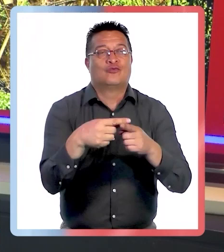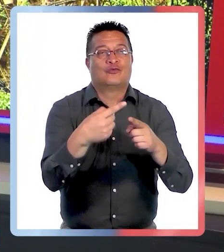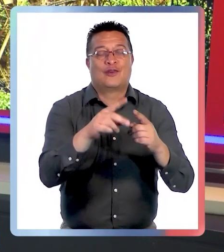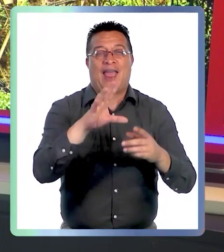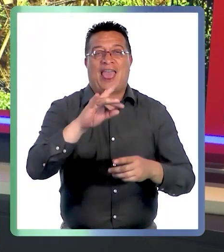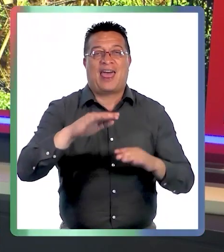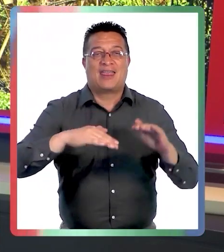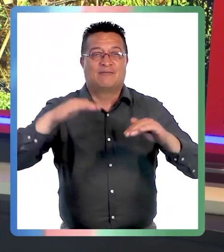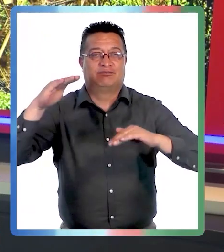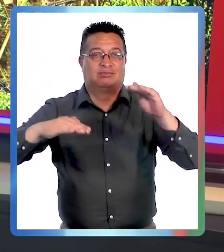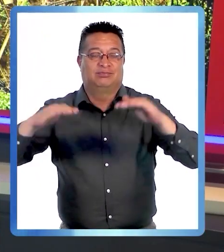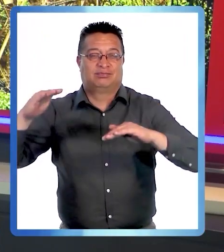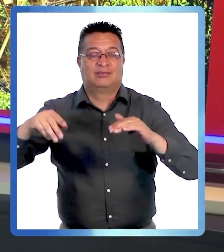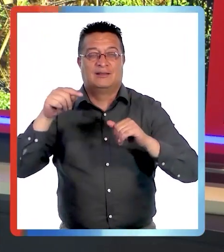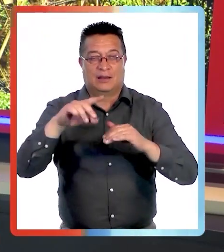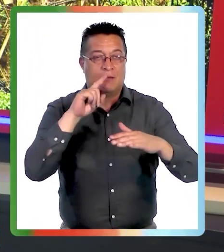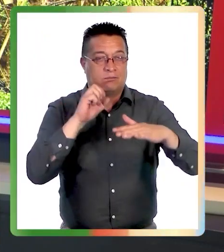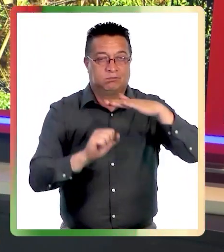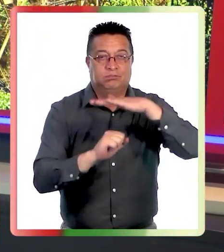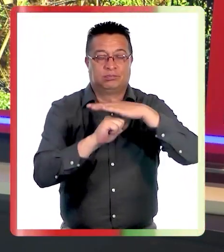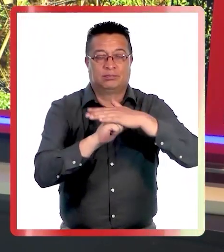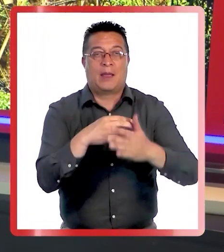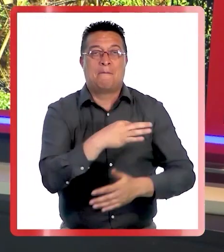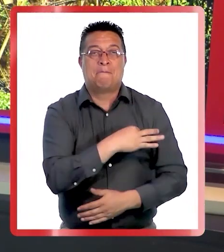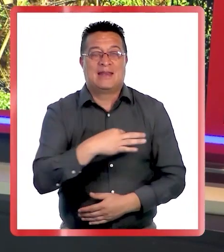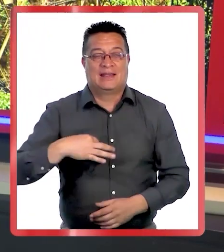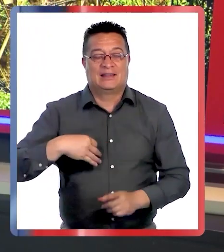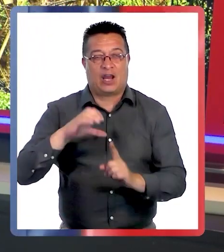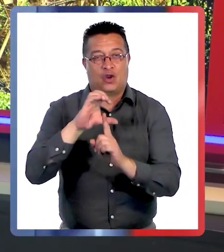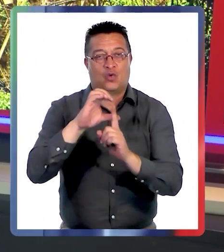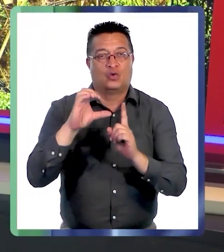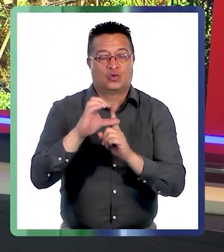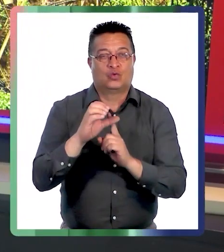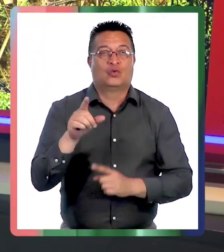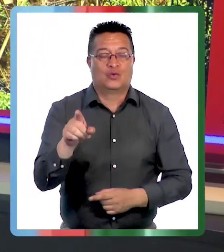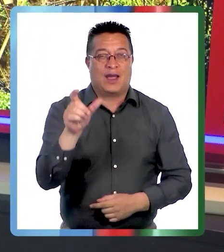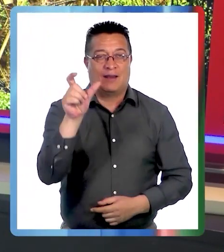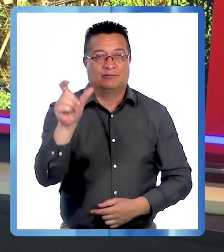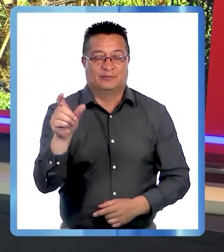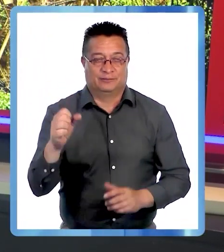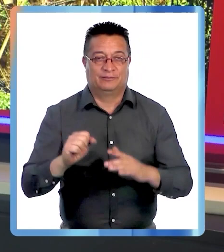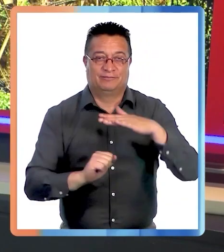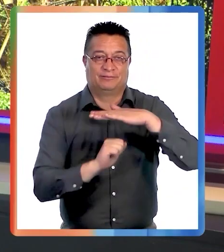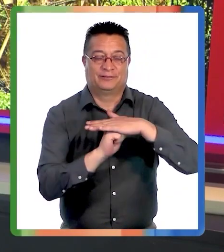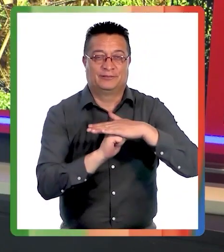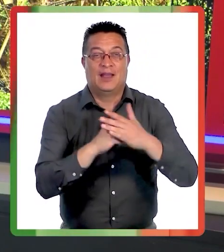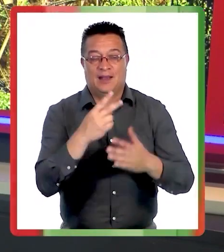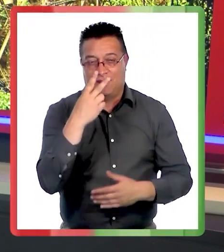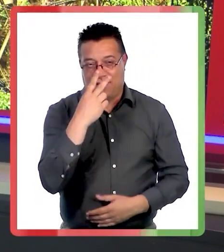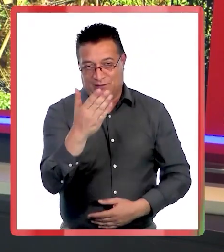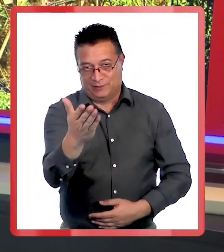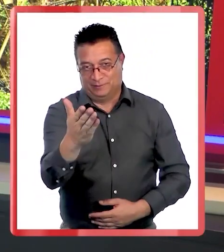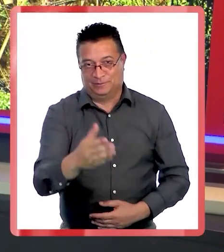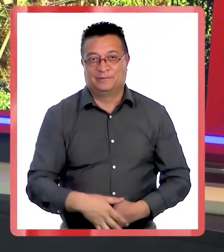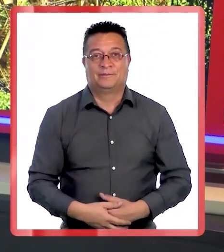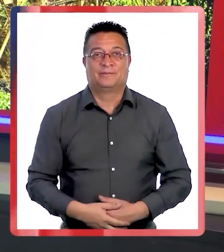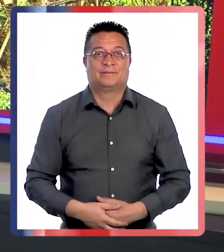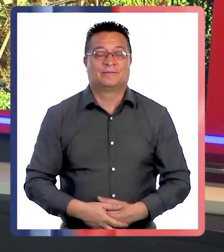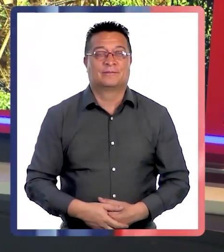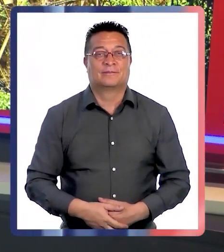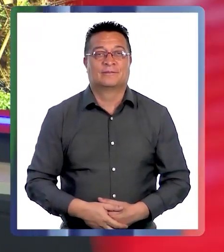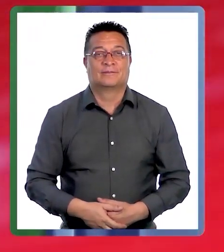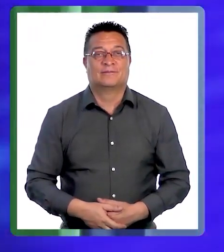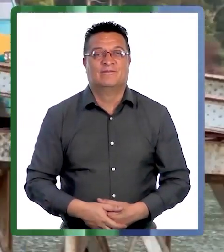todas las edades. El evento fue encabezado por la Ministra de las Culturas, Carolina Arredondo. Contivisión con la nota.